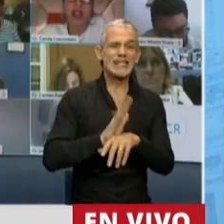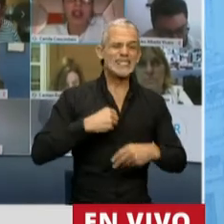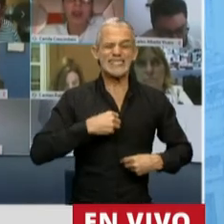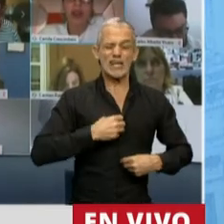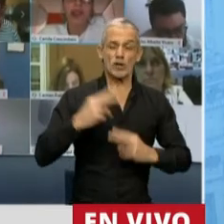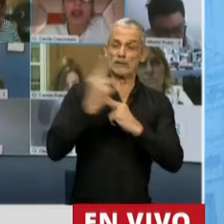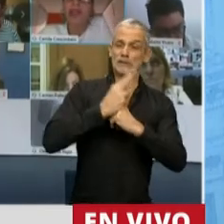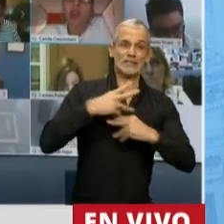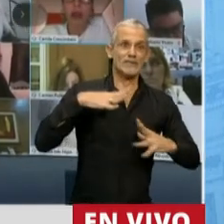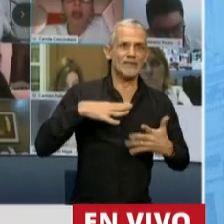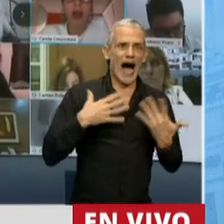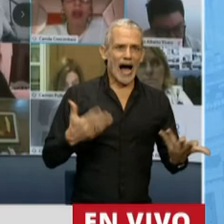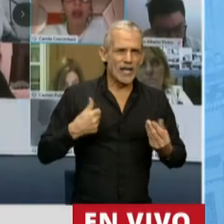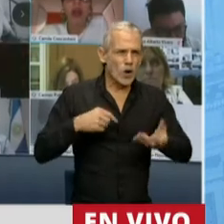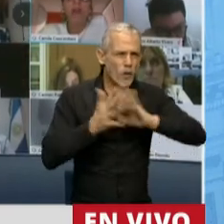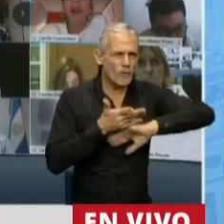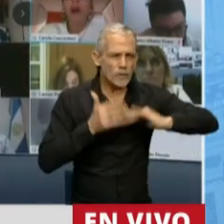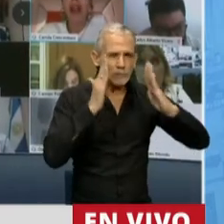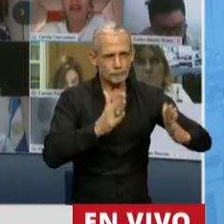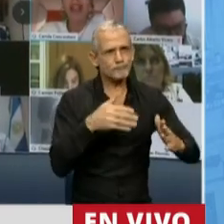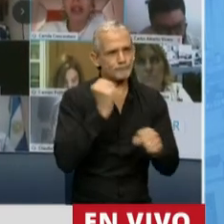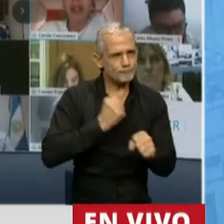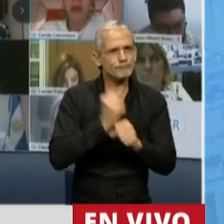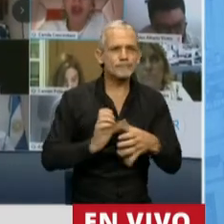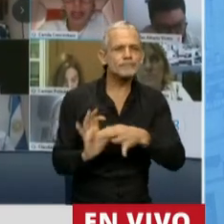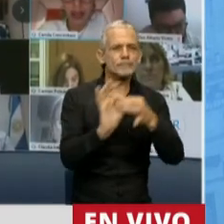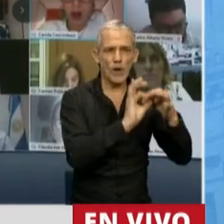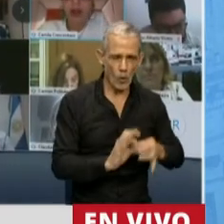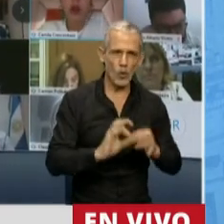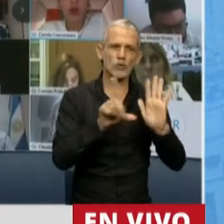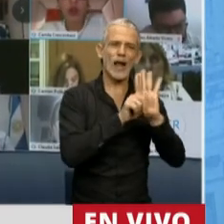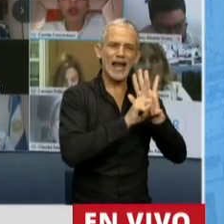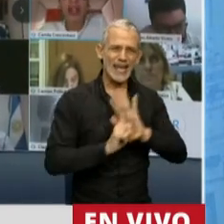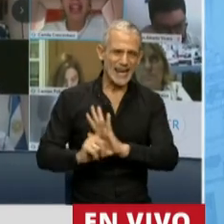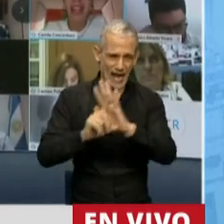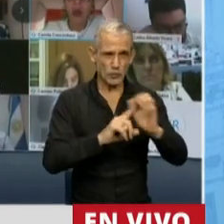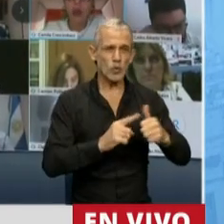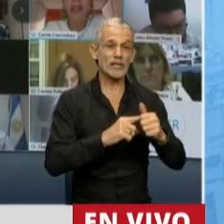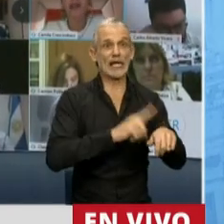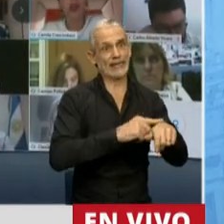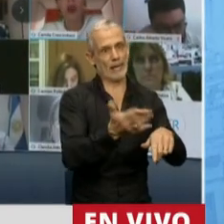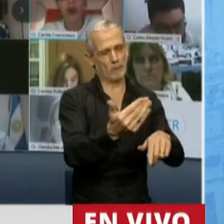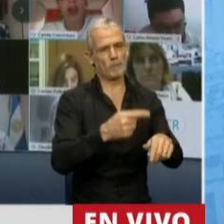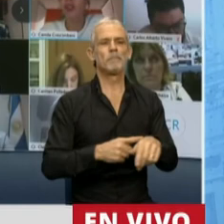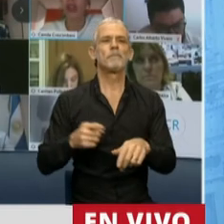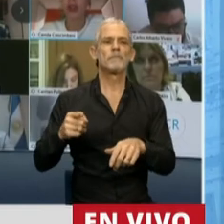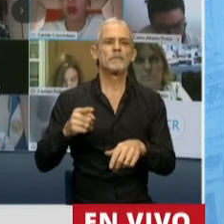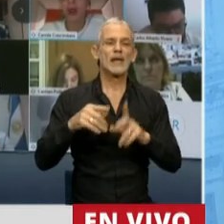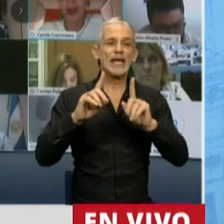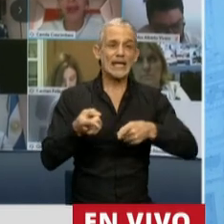insoportable. Para abordarla, evidentemente, tenemos que seguir trabajando en conjunto, las legislaturas, todos los gobiernos en todos los niveles,